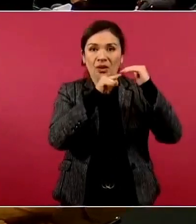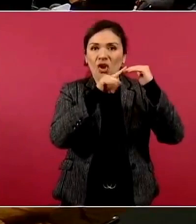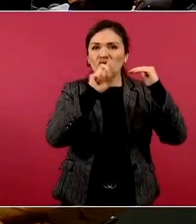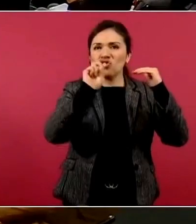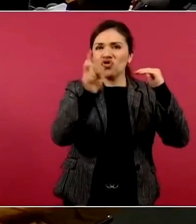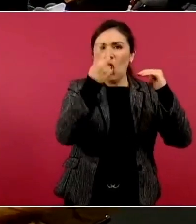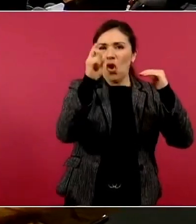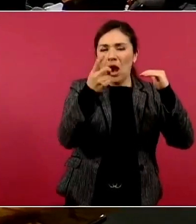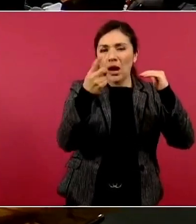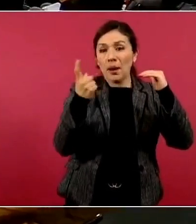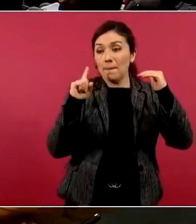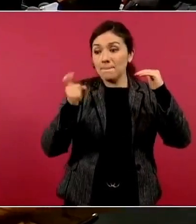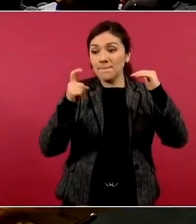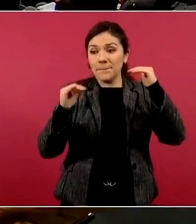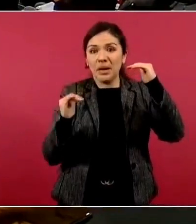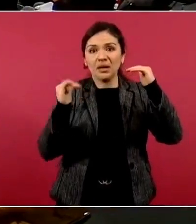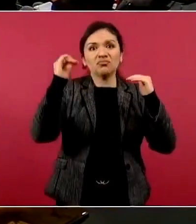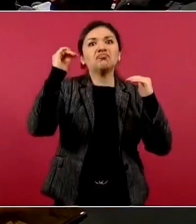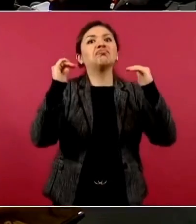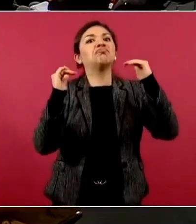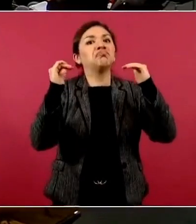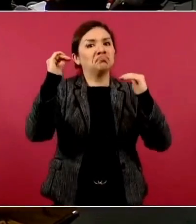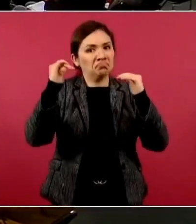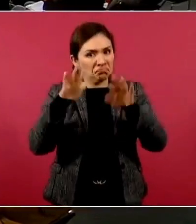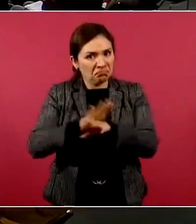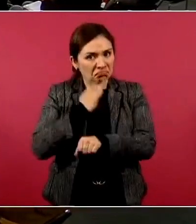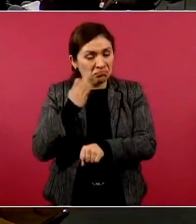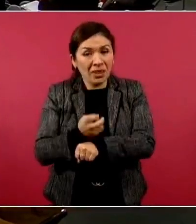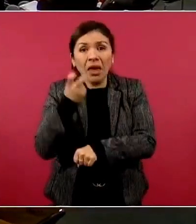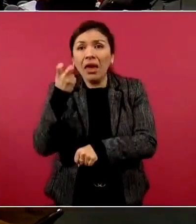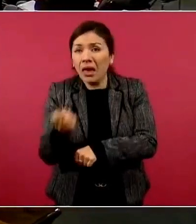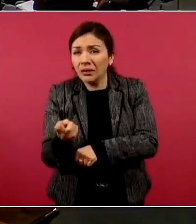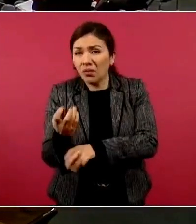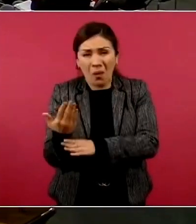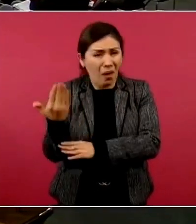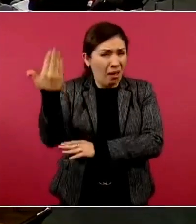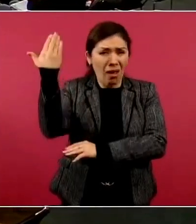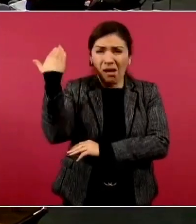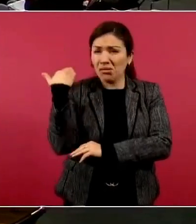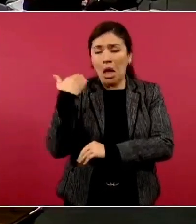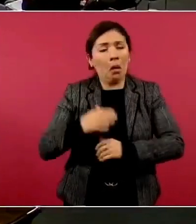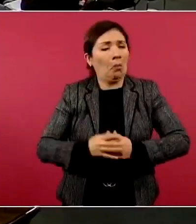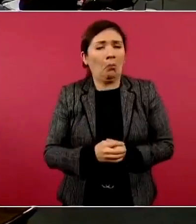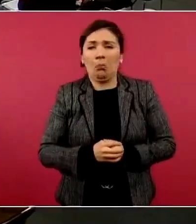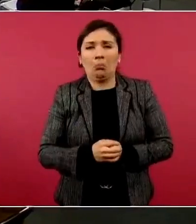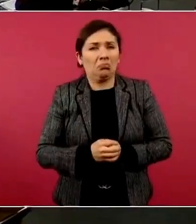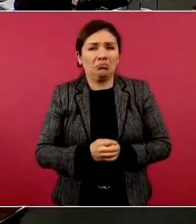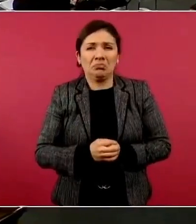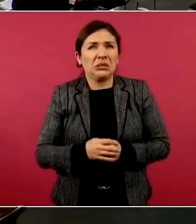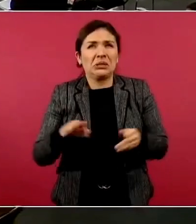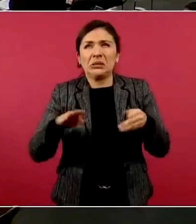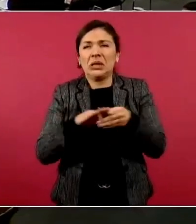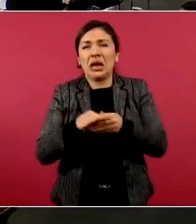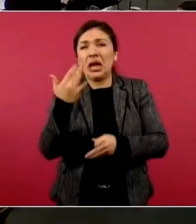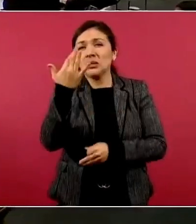venido apreciando y esto no sucedía en medio siglo.